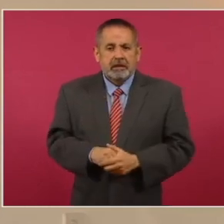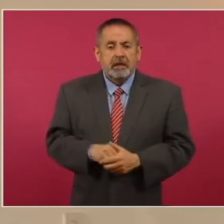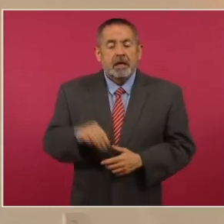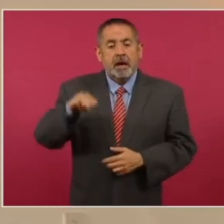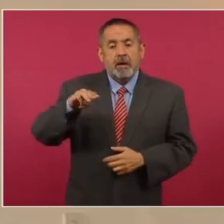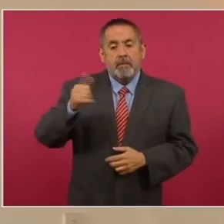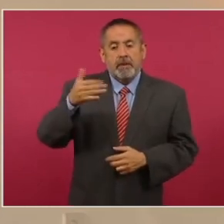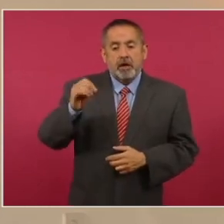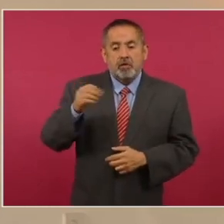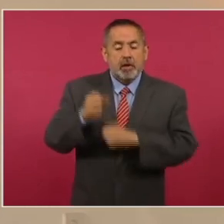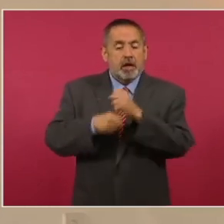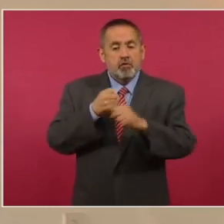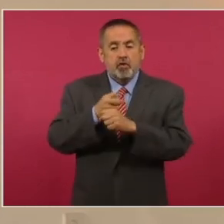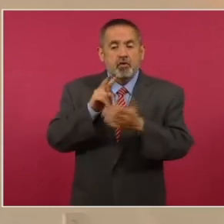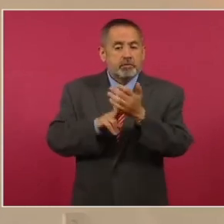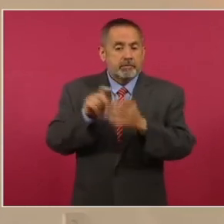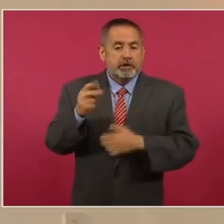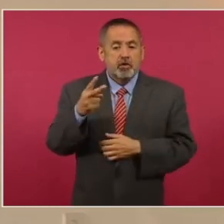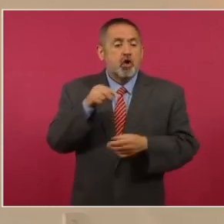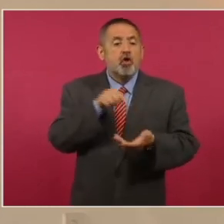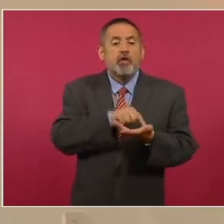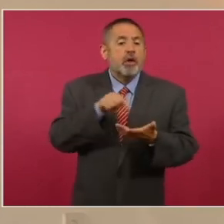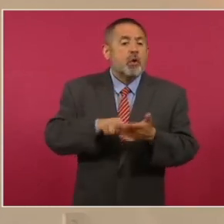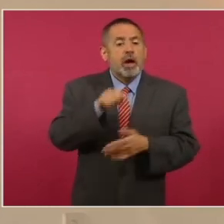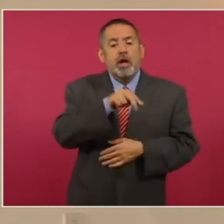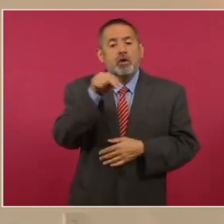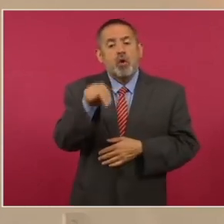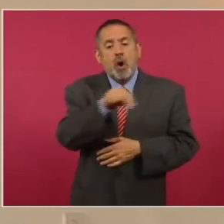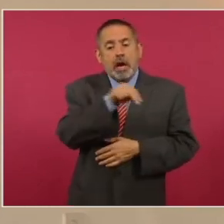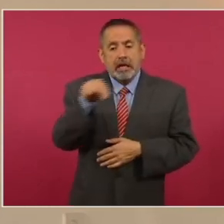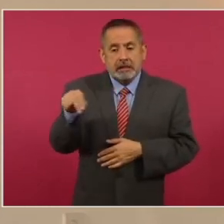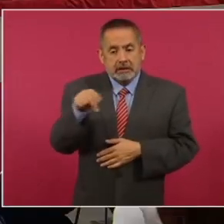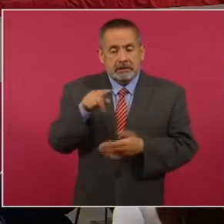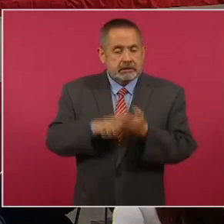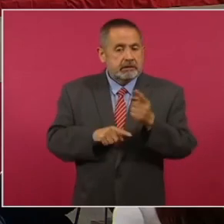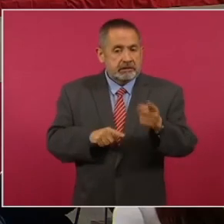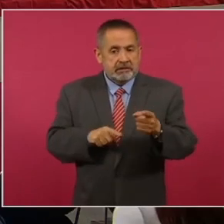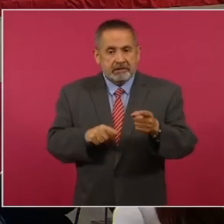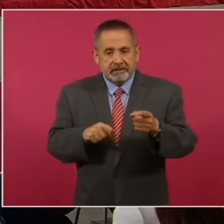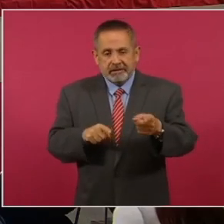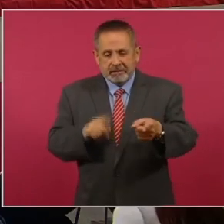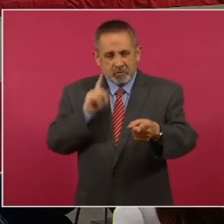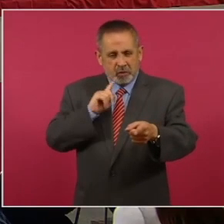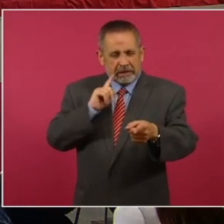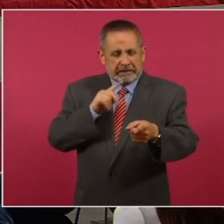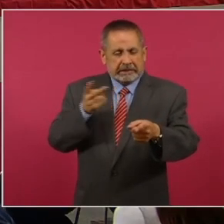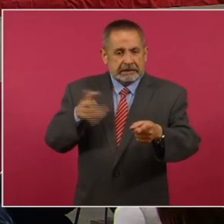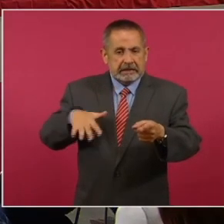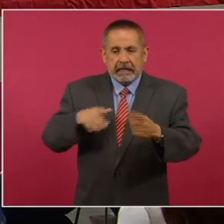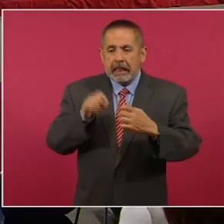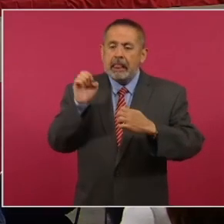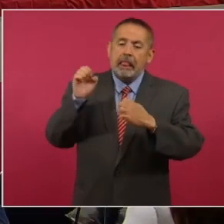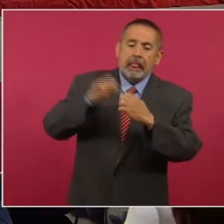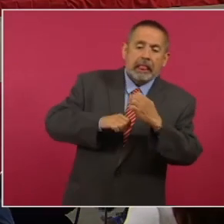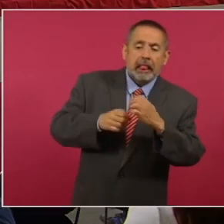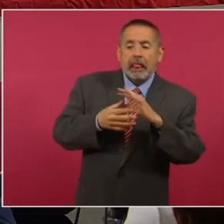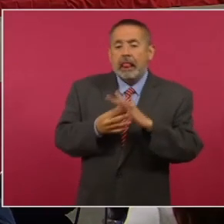mayo del 2022 en Nogales, cuando las hoy sentenciadas a través de engaños